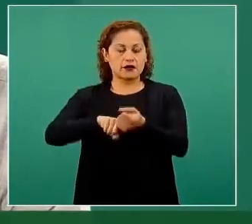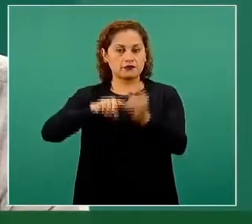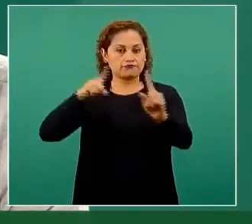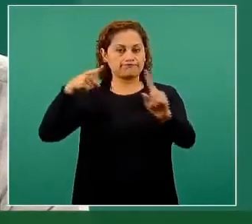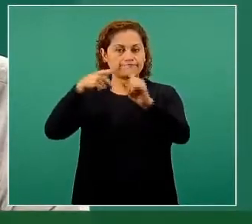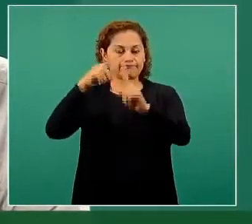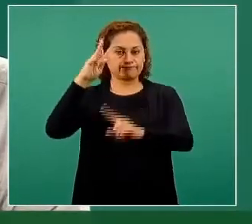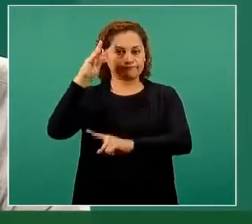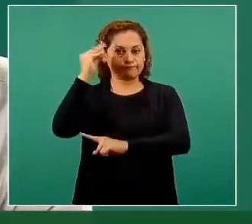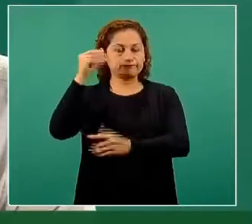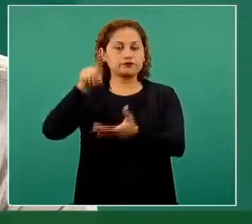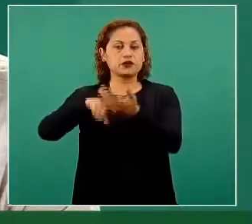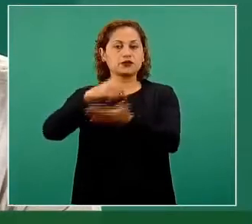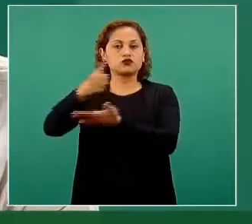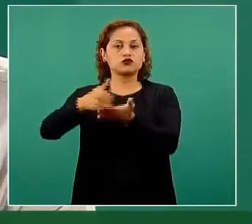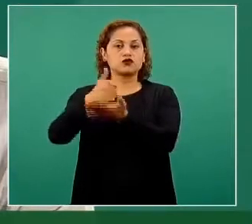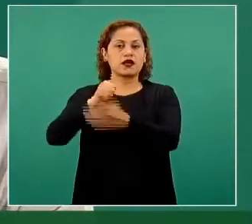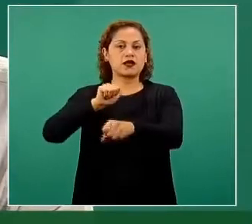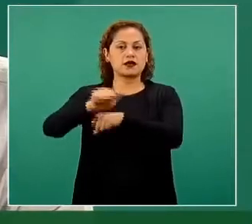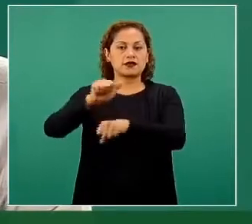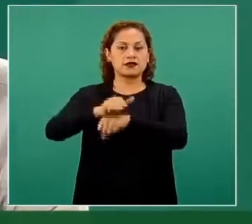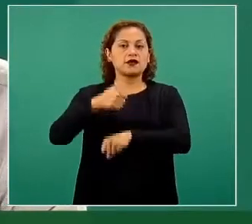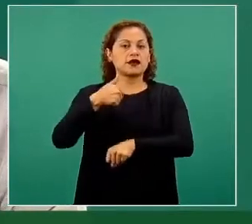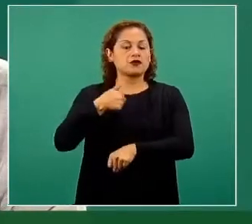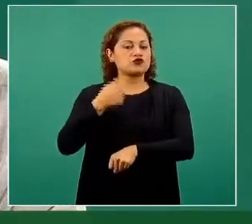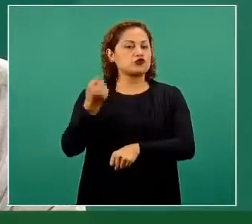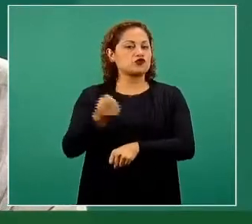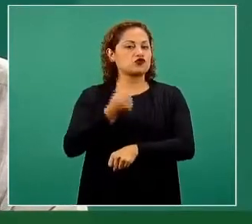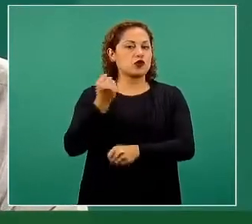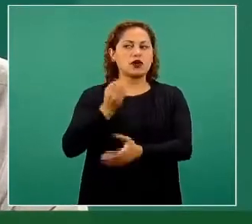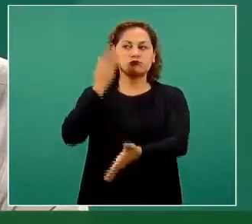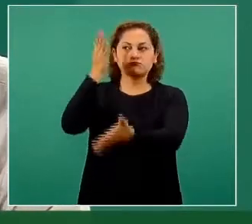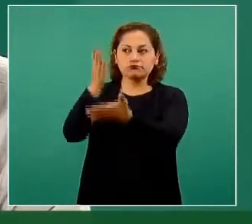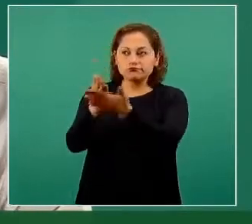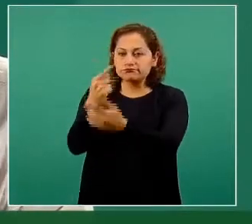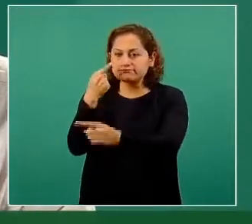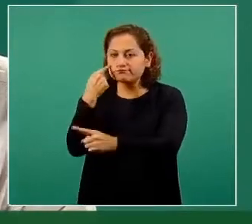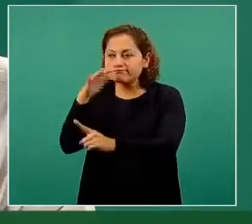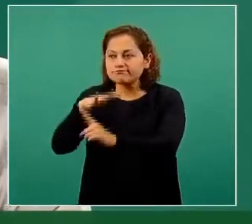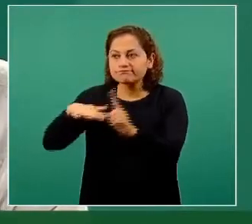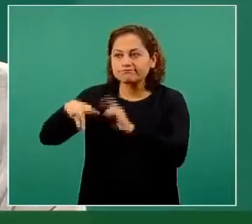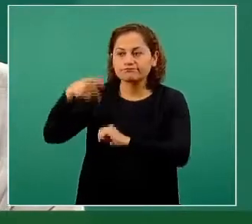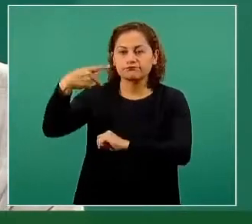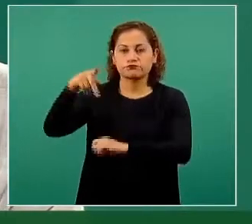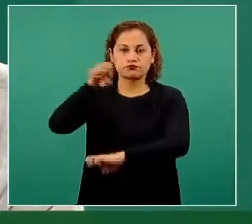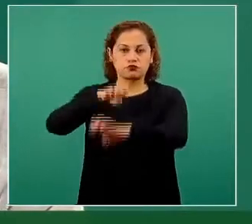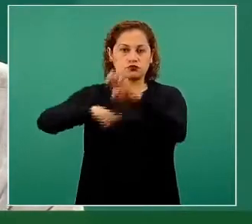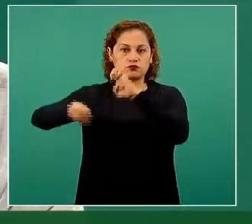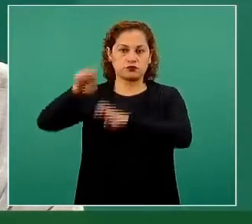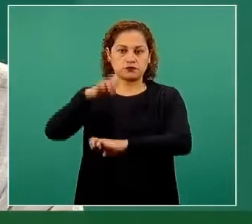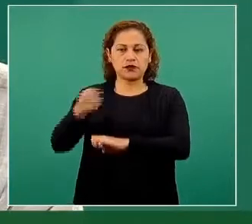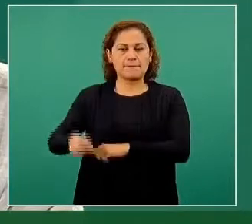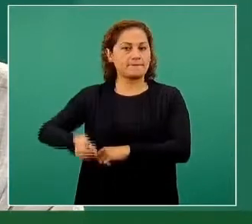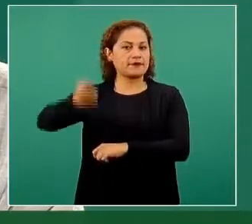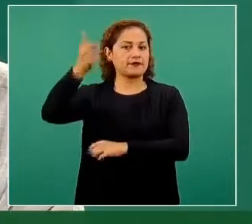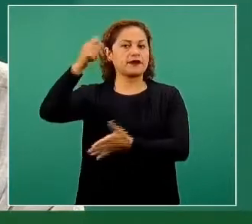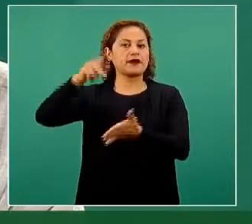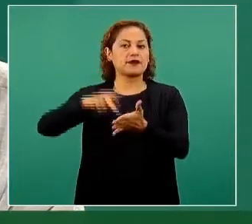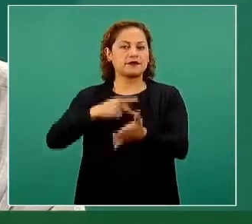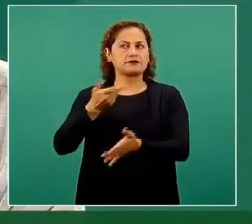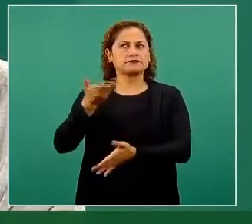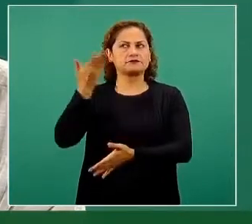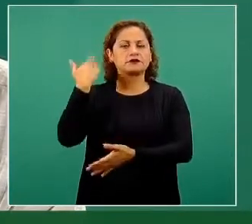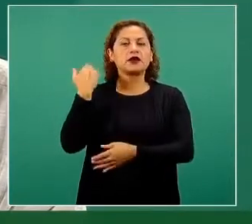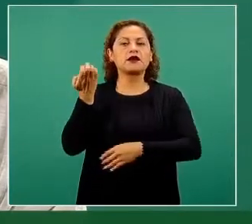en Buenos Aires, Argentina. Tuve el privilegio de visitar la planta donde se fabricaba el primer granel cuando estuvimos allá en